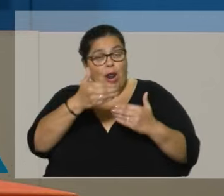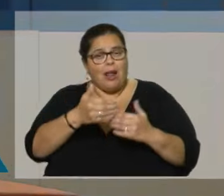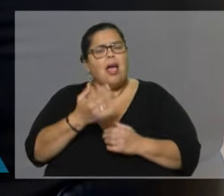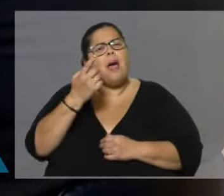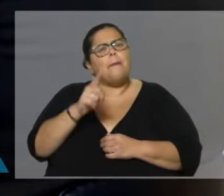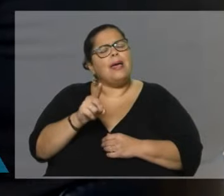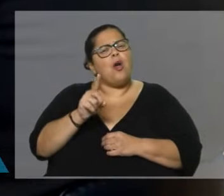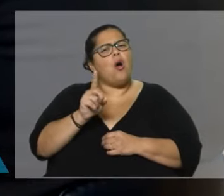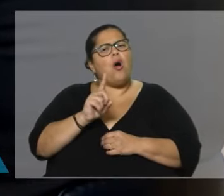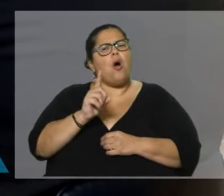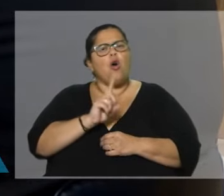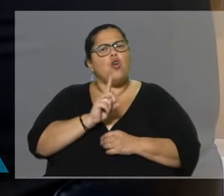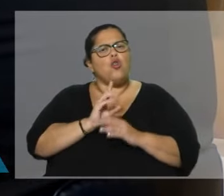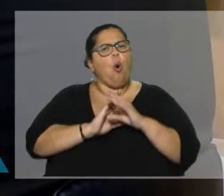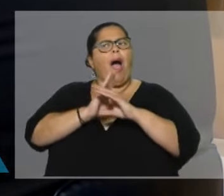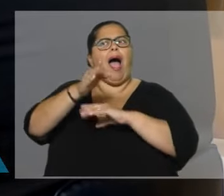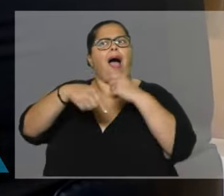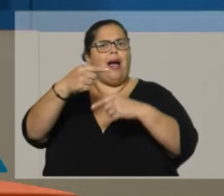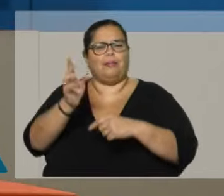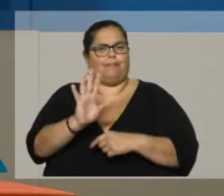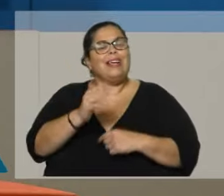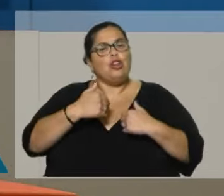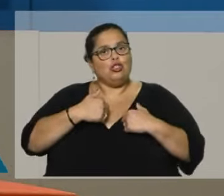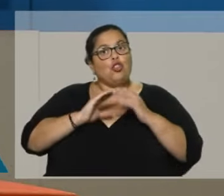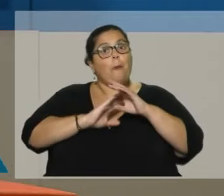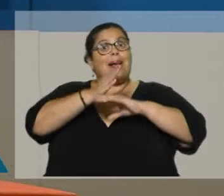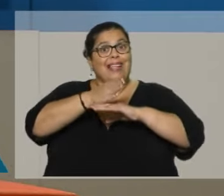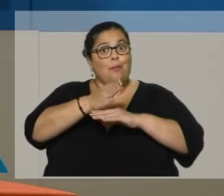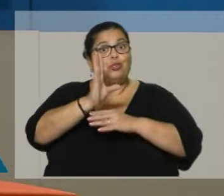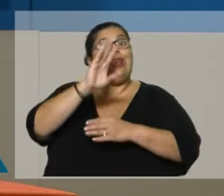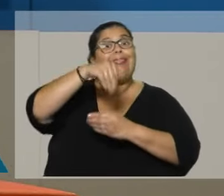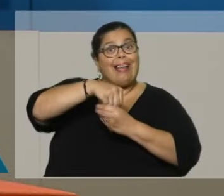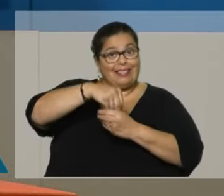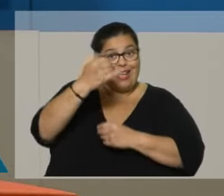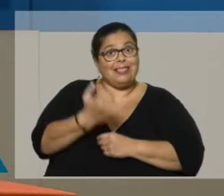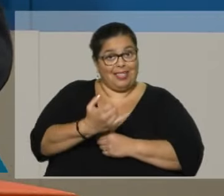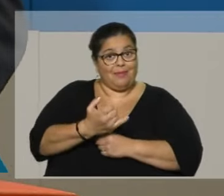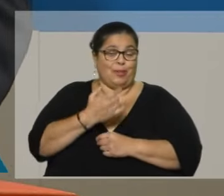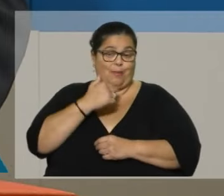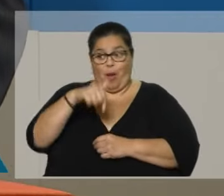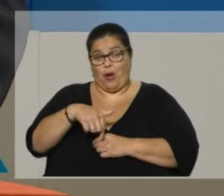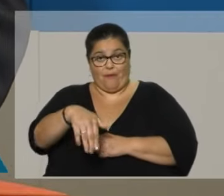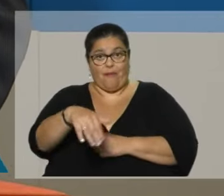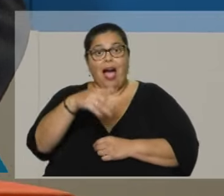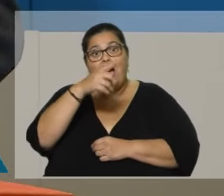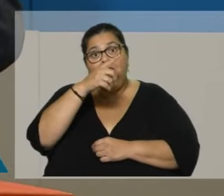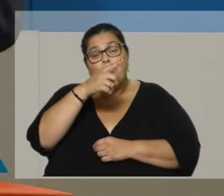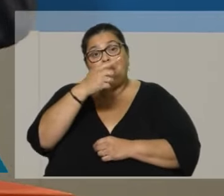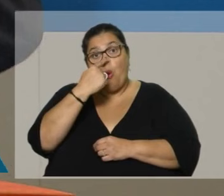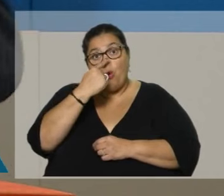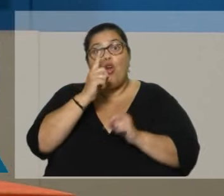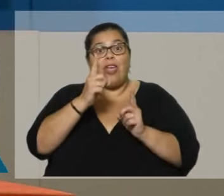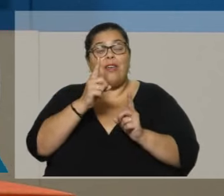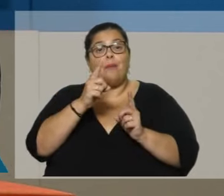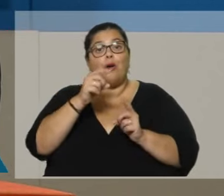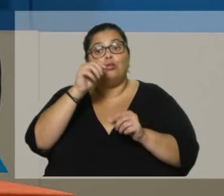avanzaron, ¿no? No avanzaron. O sea, sí que pasamos las internas de ahora, de junio, donde hay que obtener 500 votos para